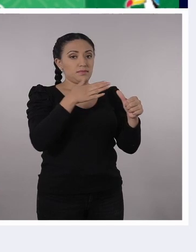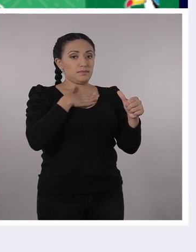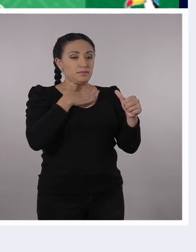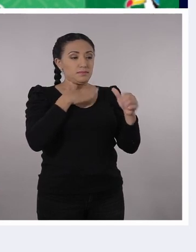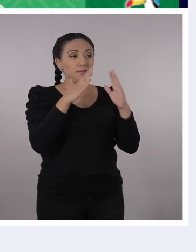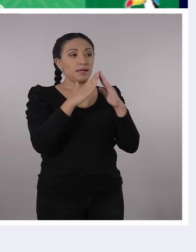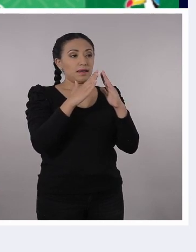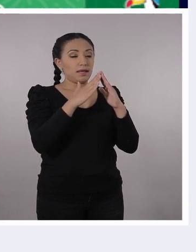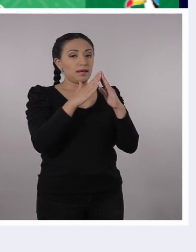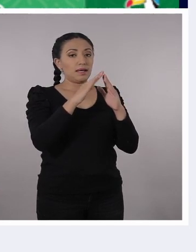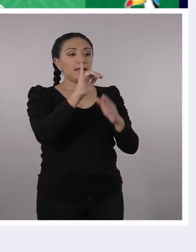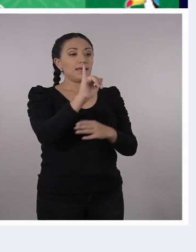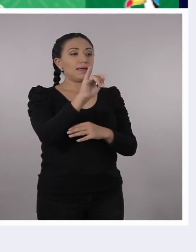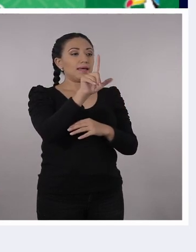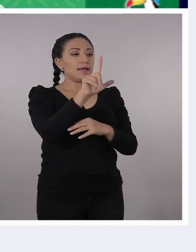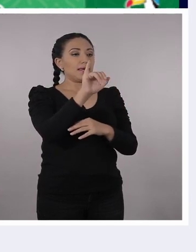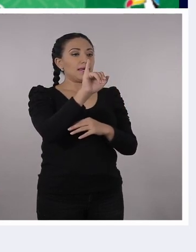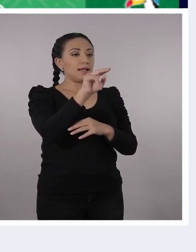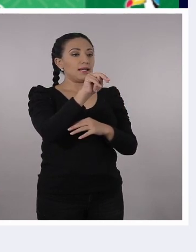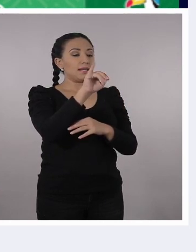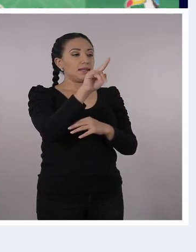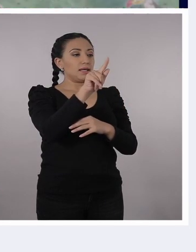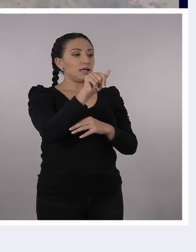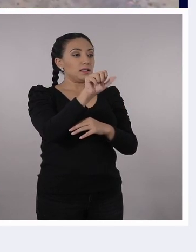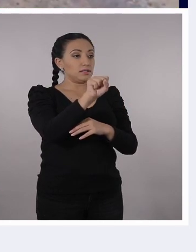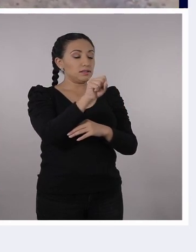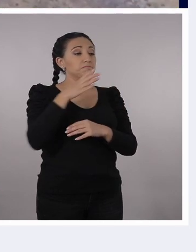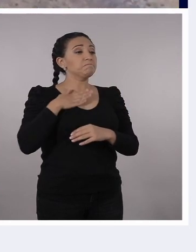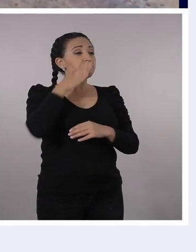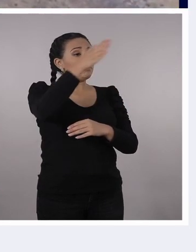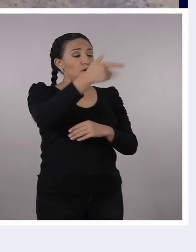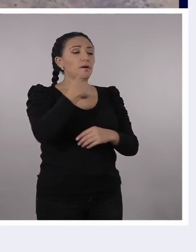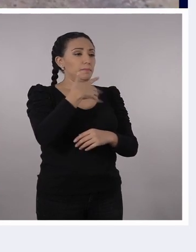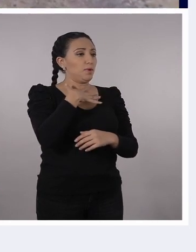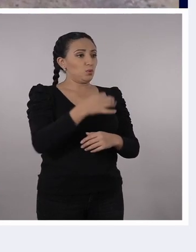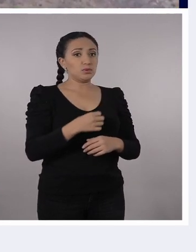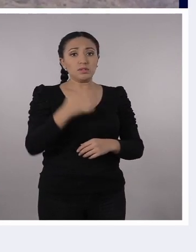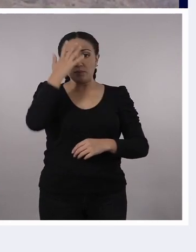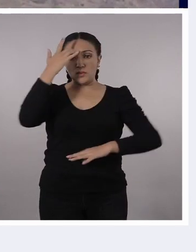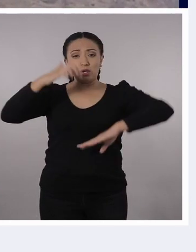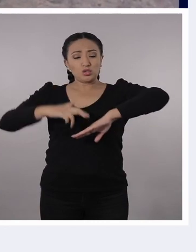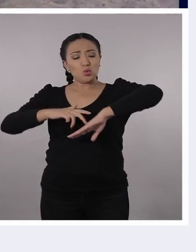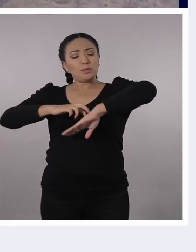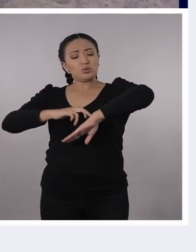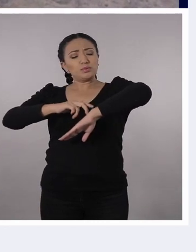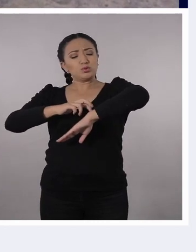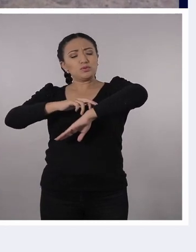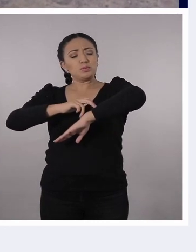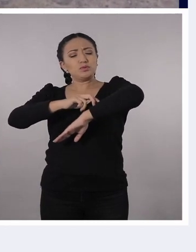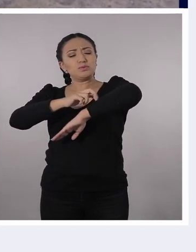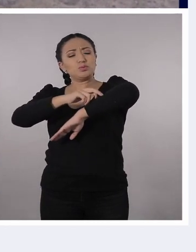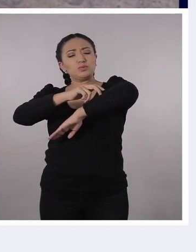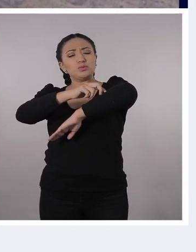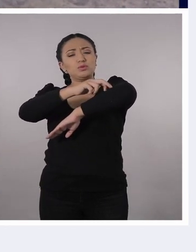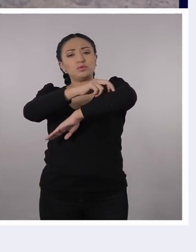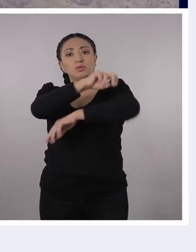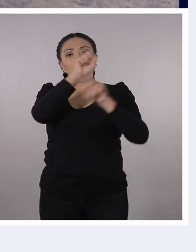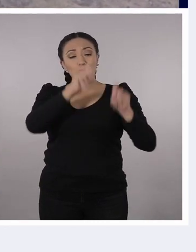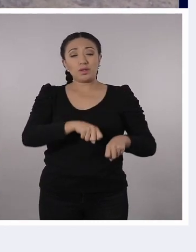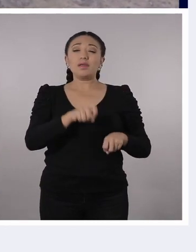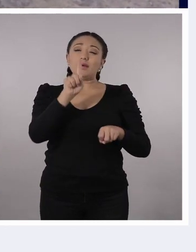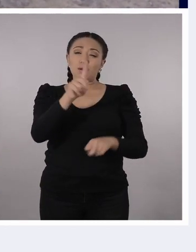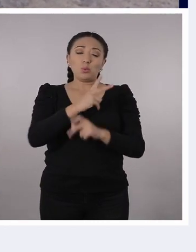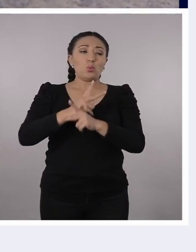que es la reserva de los Ilinizas. Muy A mí me encanta ir porque hay como subir bastantísimo hasta llegar casi al tope.